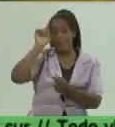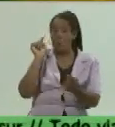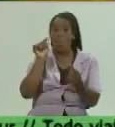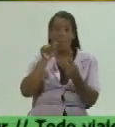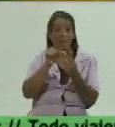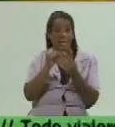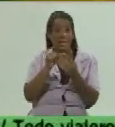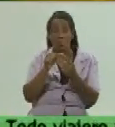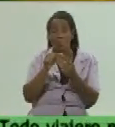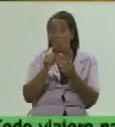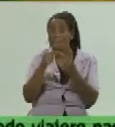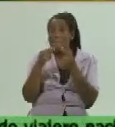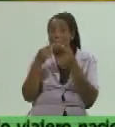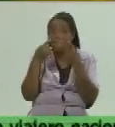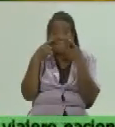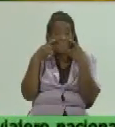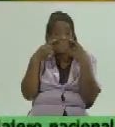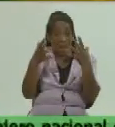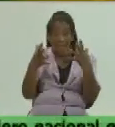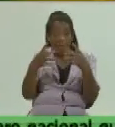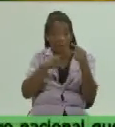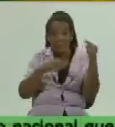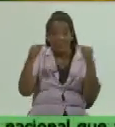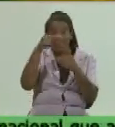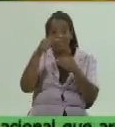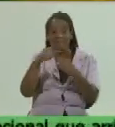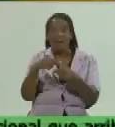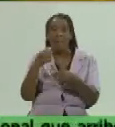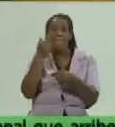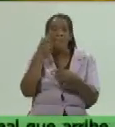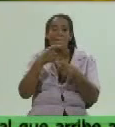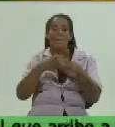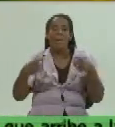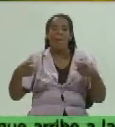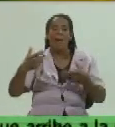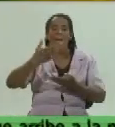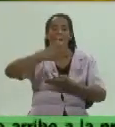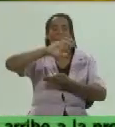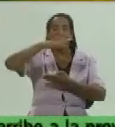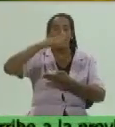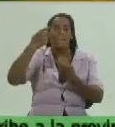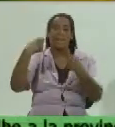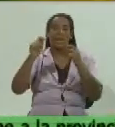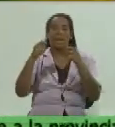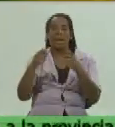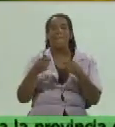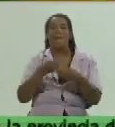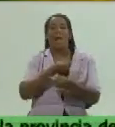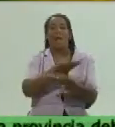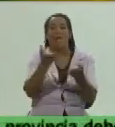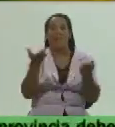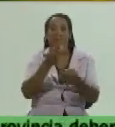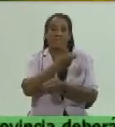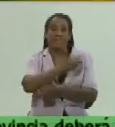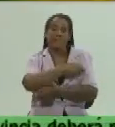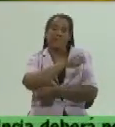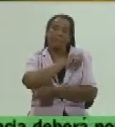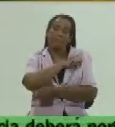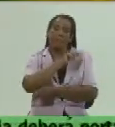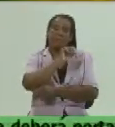es que hoy si logramos incrementar más puntos de venta van a haber más ofertas a la población y vamos a lograr por supuesto